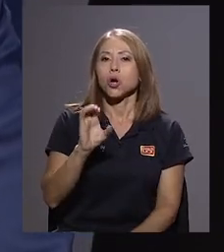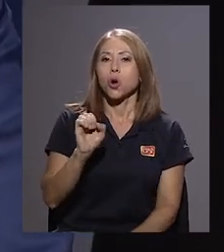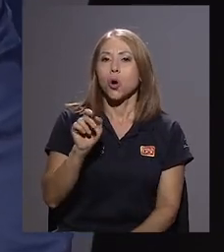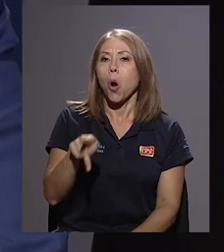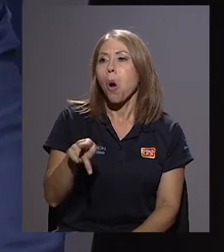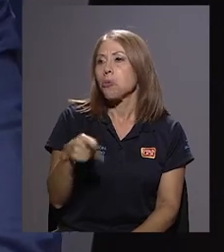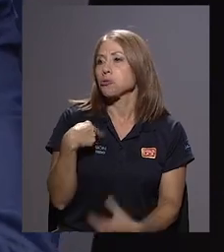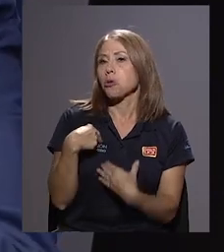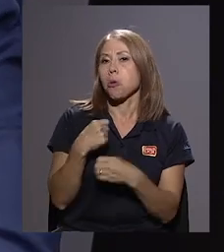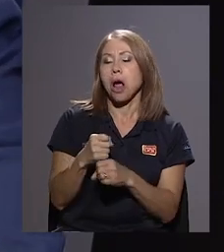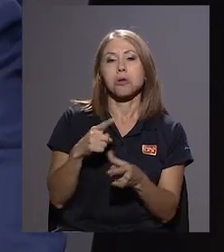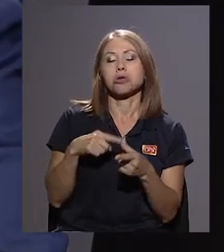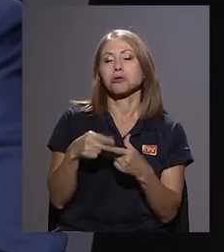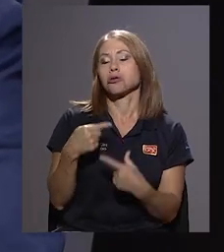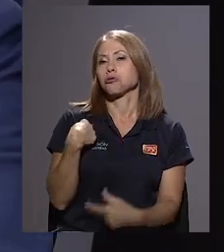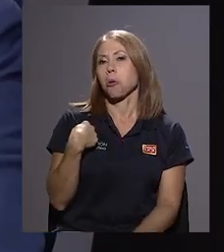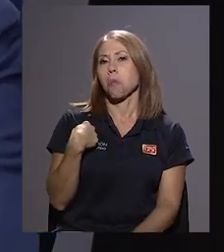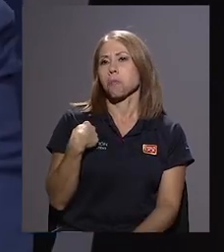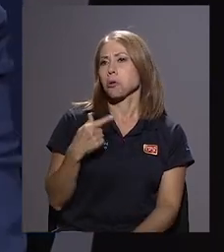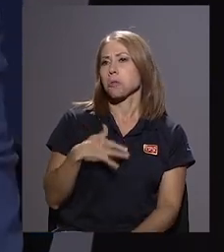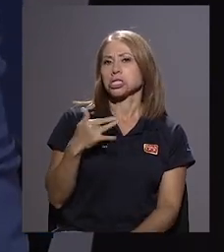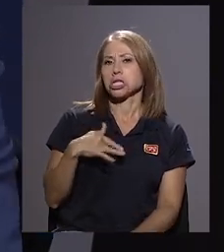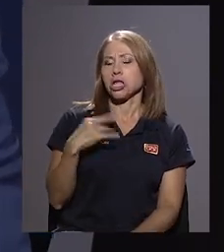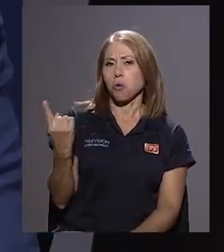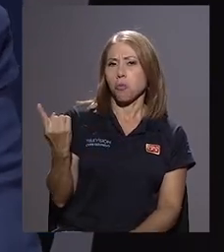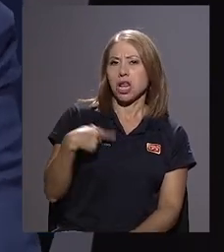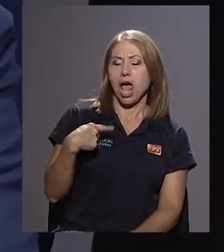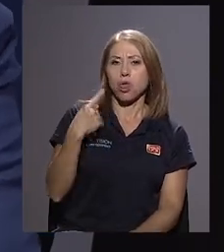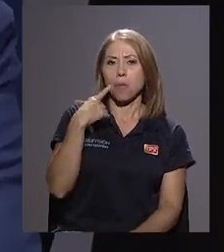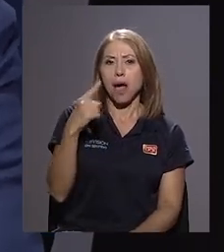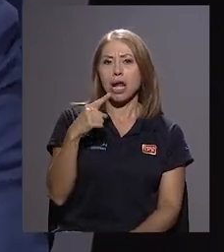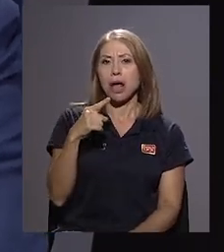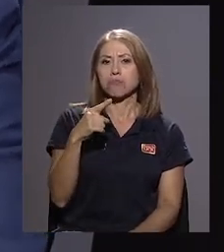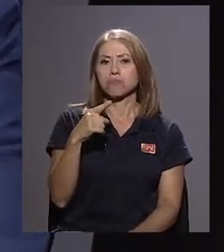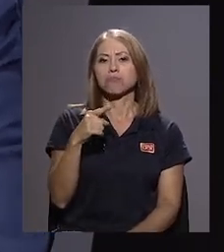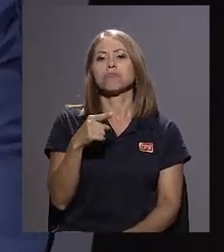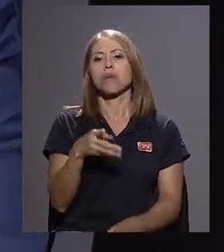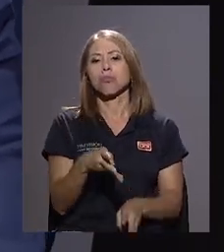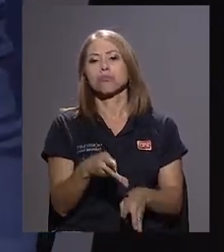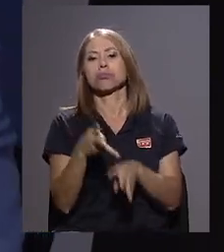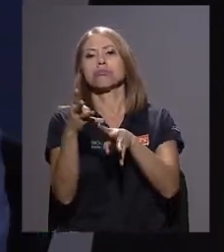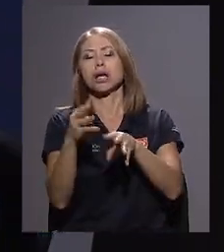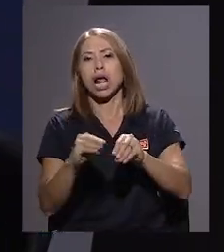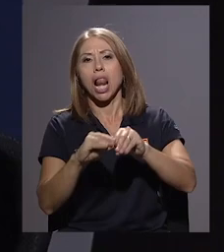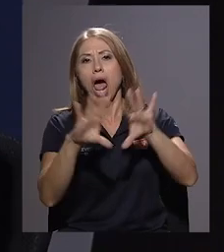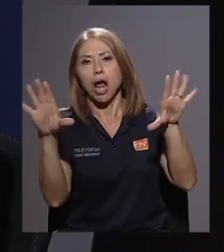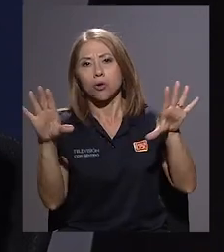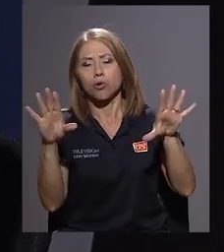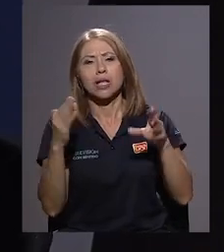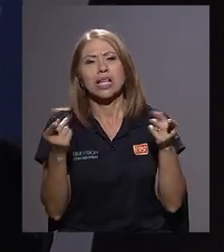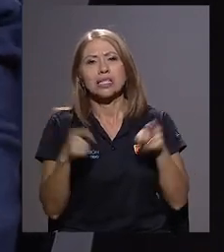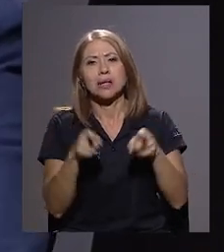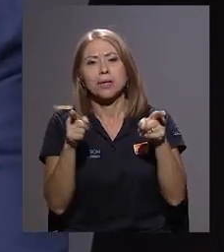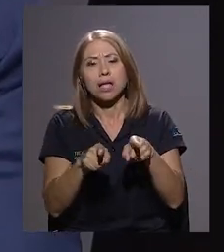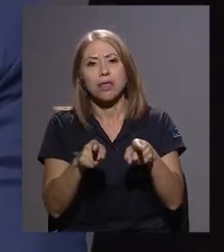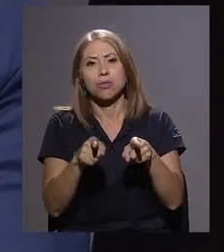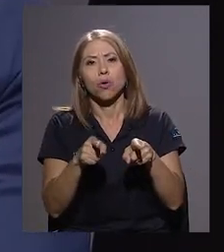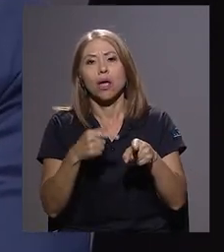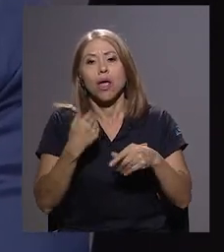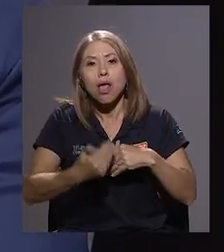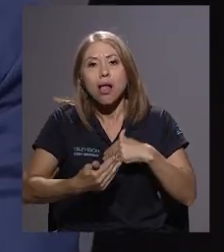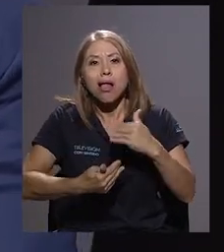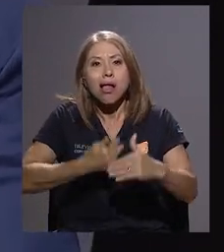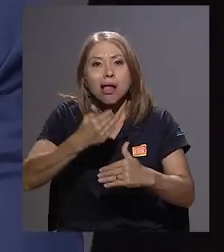siento obligación de ponerme, o poner claro, como establece el decreto, qué está pasando en cada uno de los procesos de contratación.